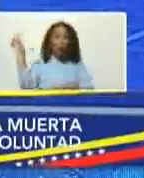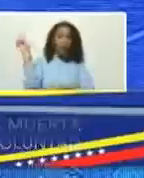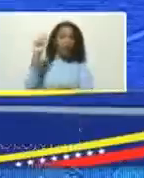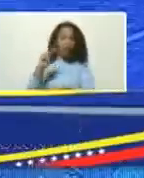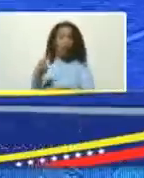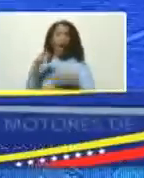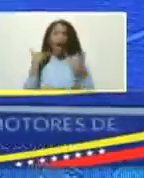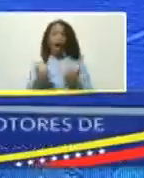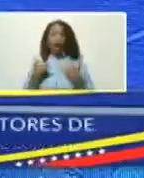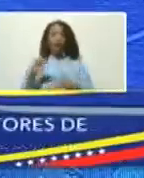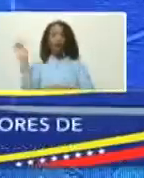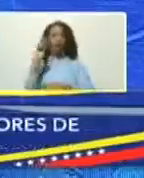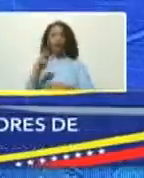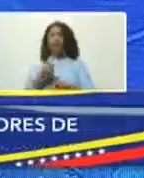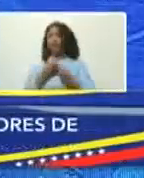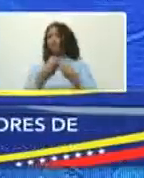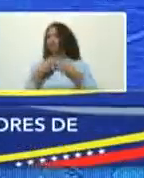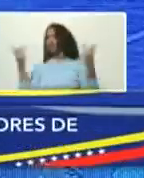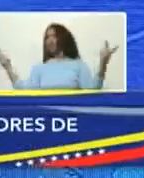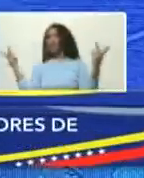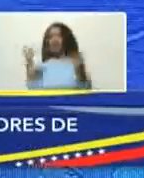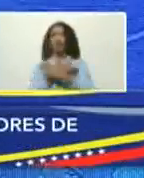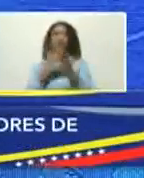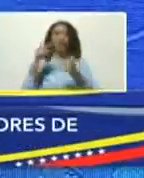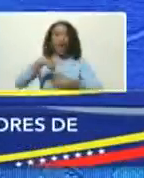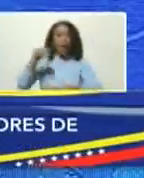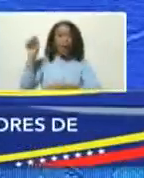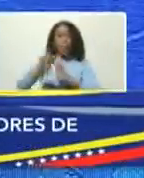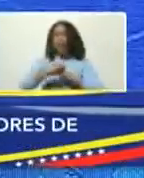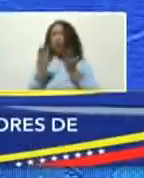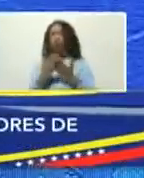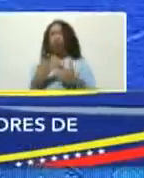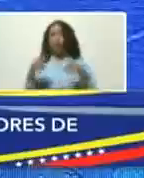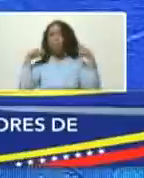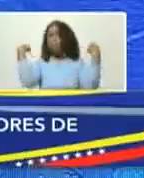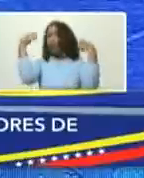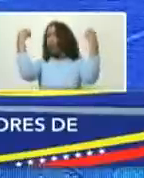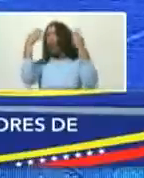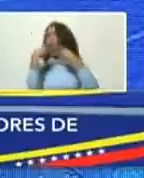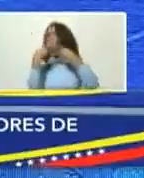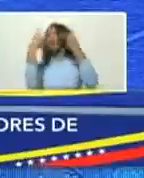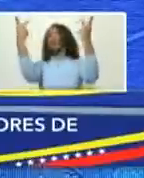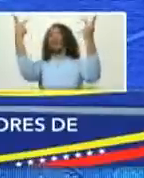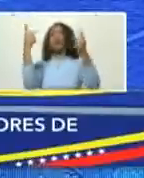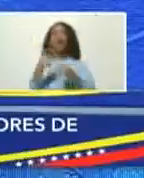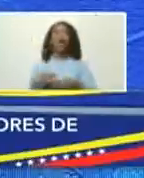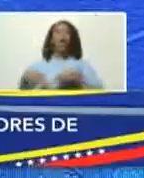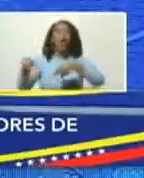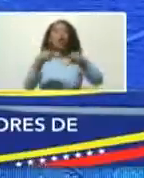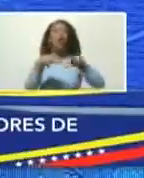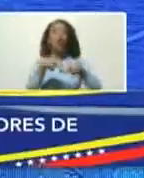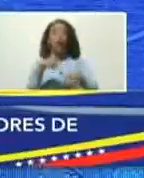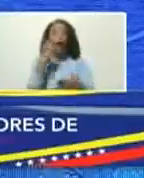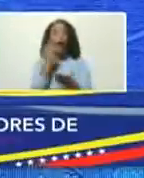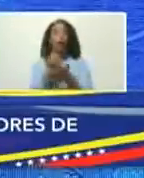moda, hoy, Venezuela está de moda en el mundo. Vamos a definir las primeras zonas económicas